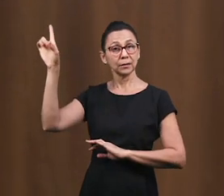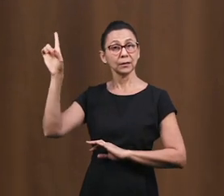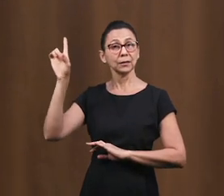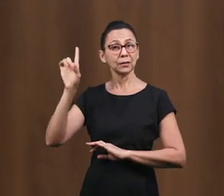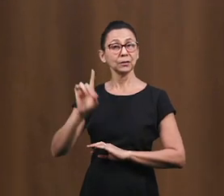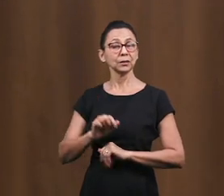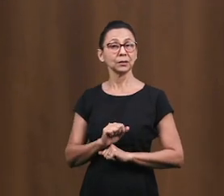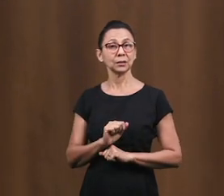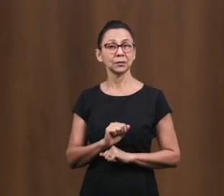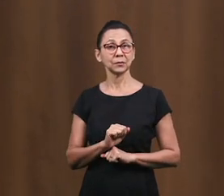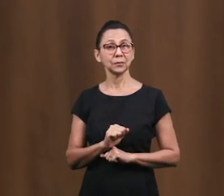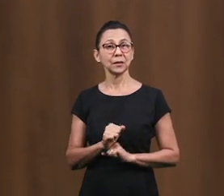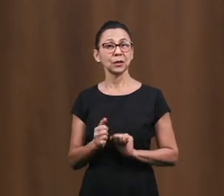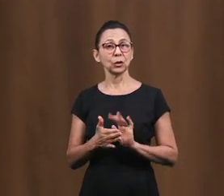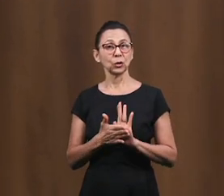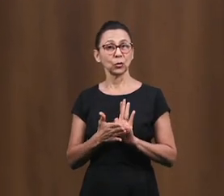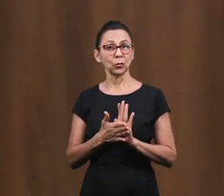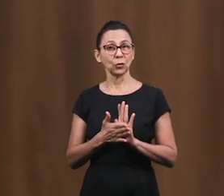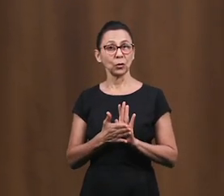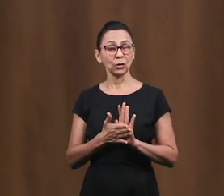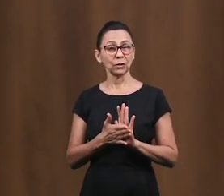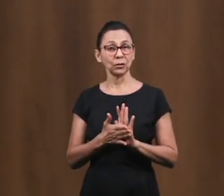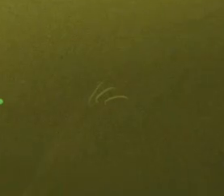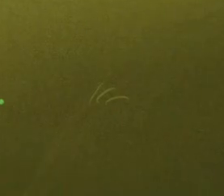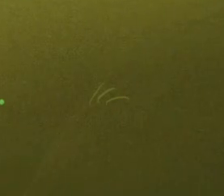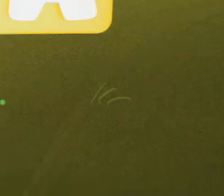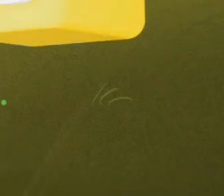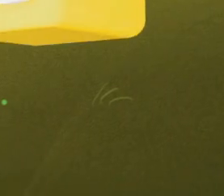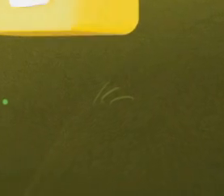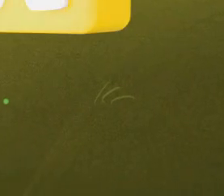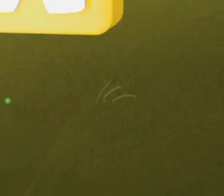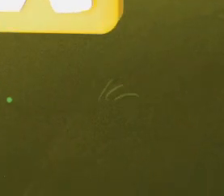nuestro Dios Cantando el or Jesús cura y salva